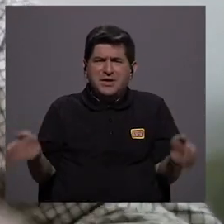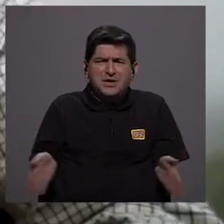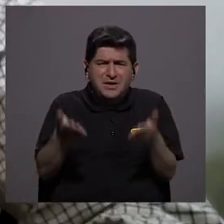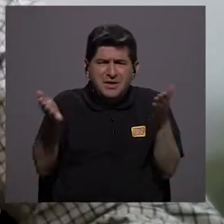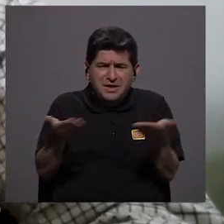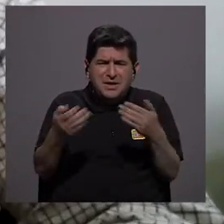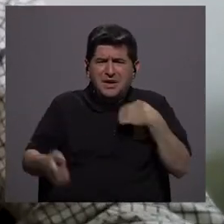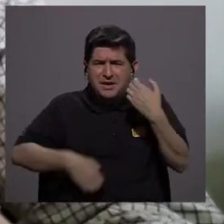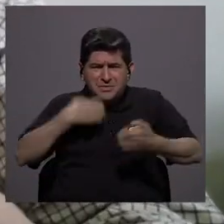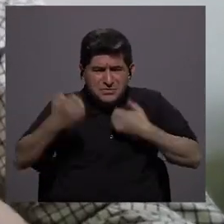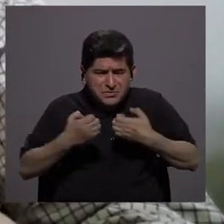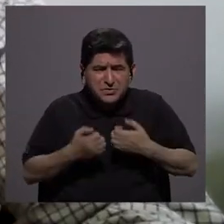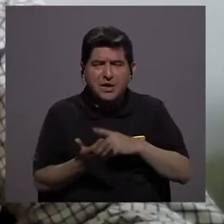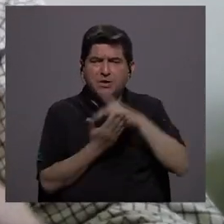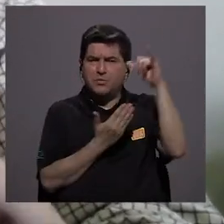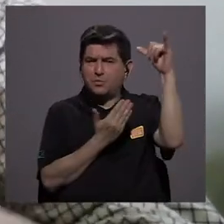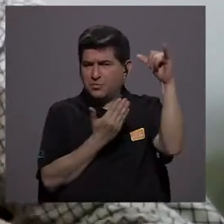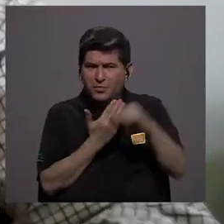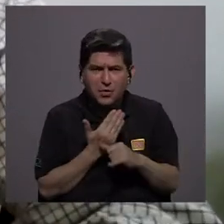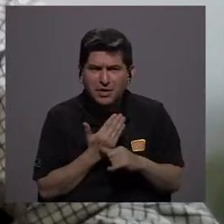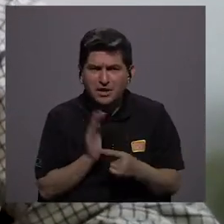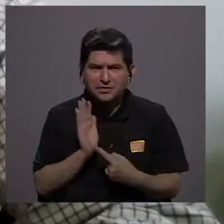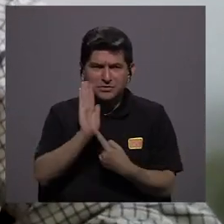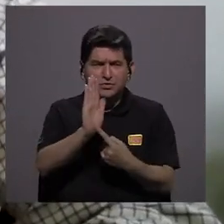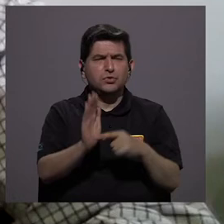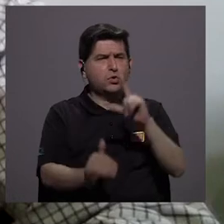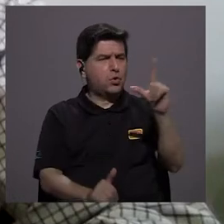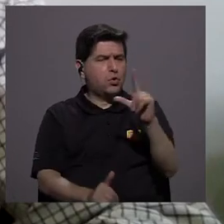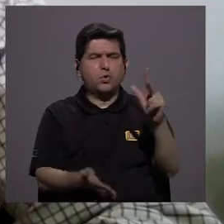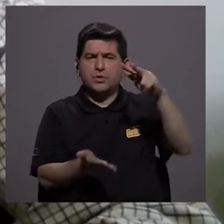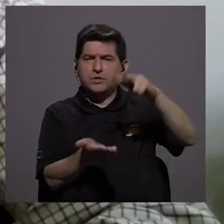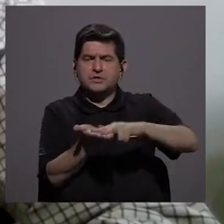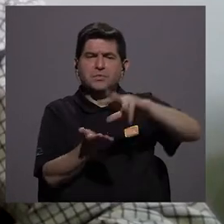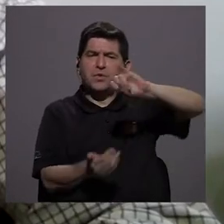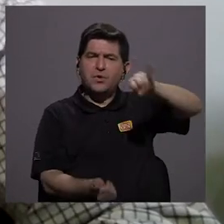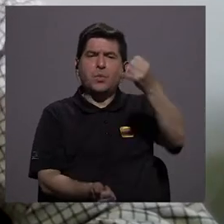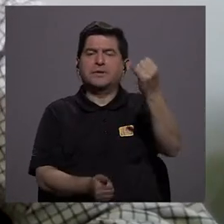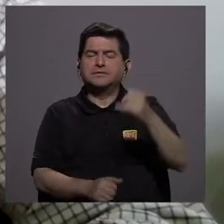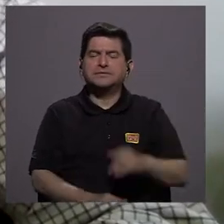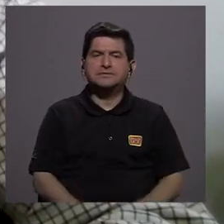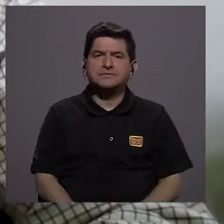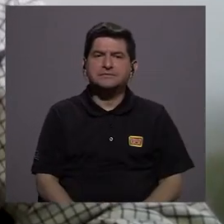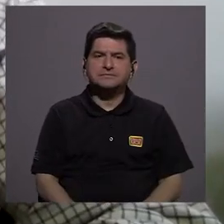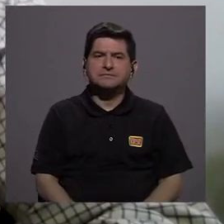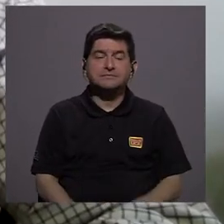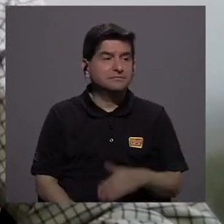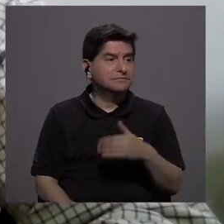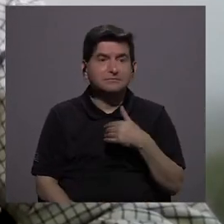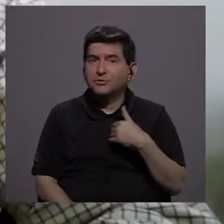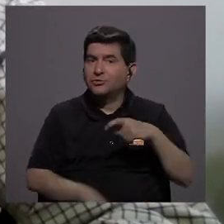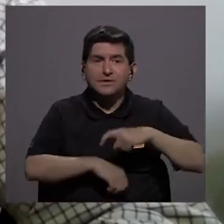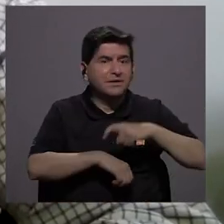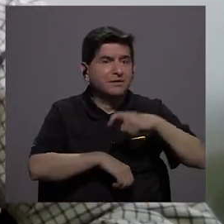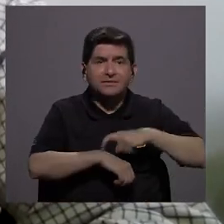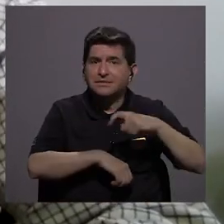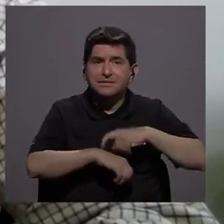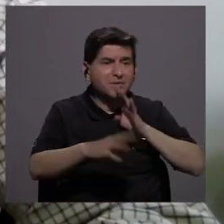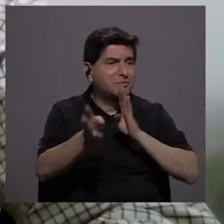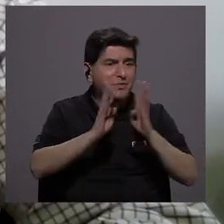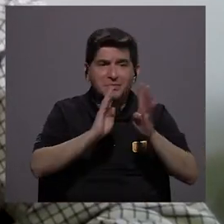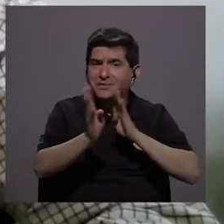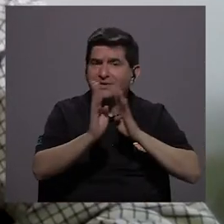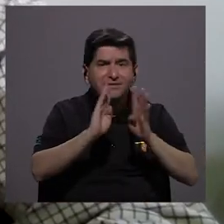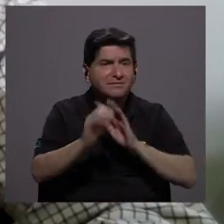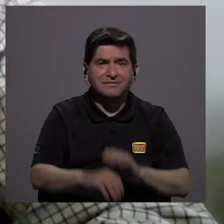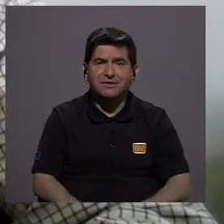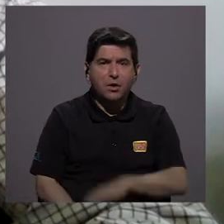así de entusiasmo. Ese proyecto se presentó un lunes y se aprobó un jueves. Si me transguiera hubo tiempo para